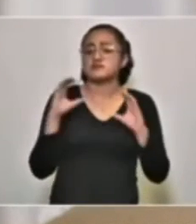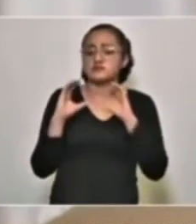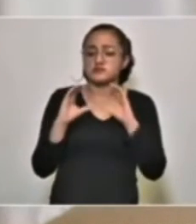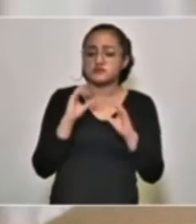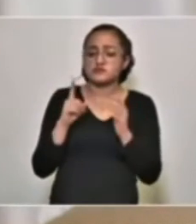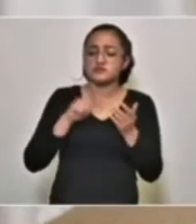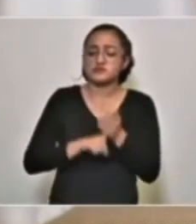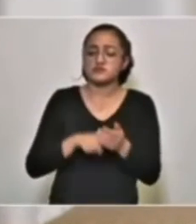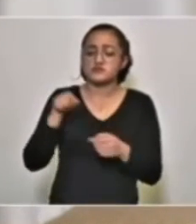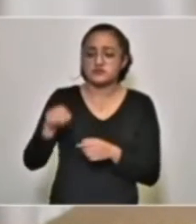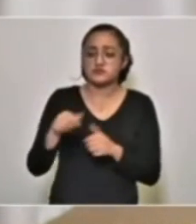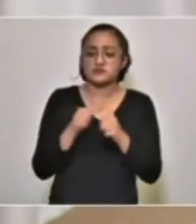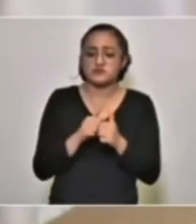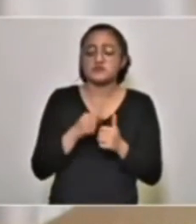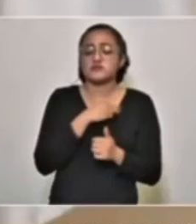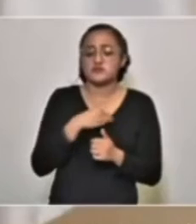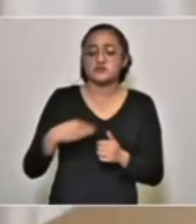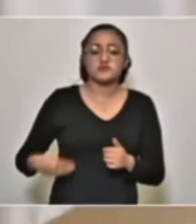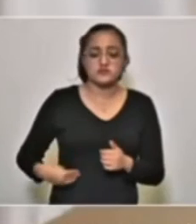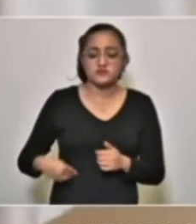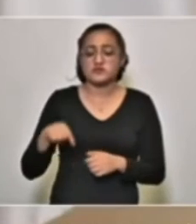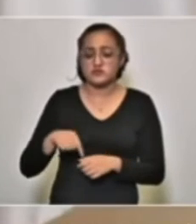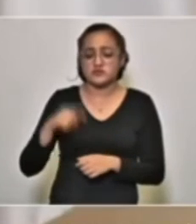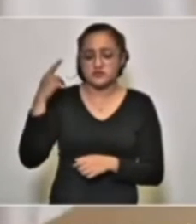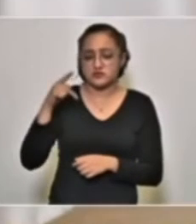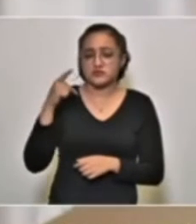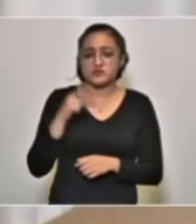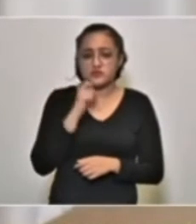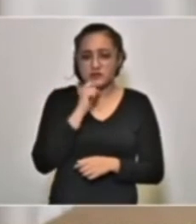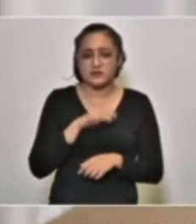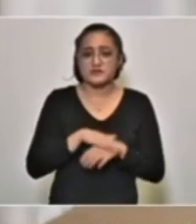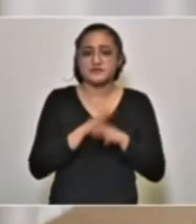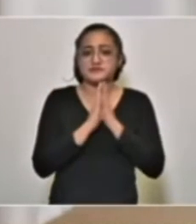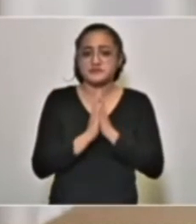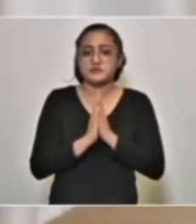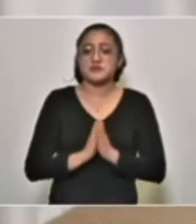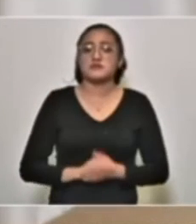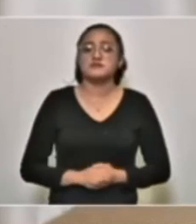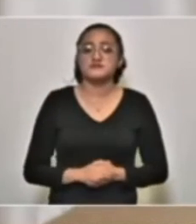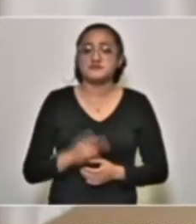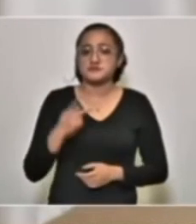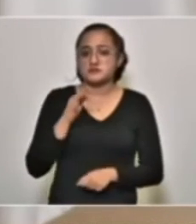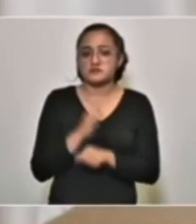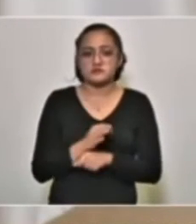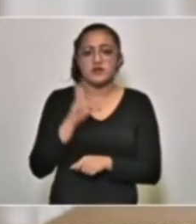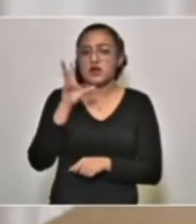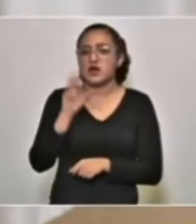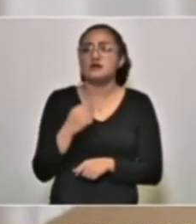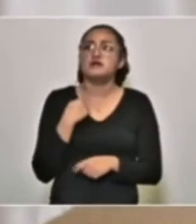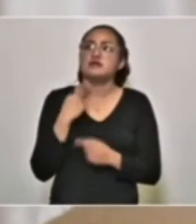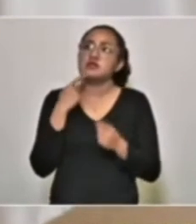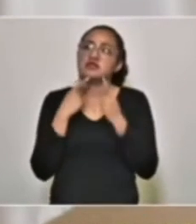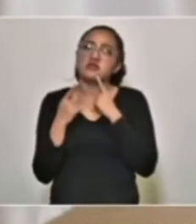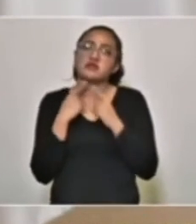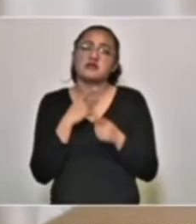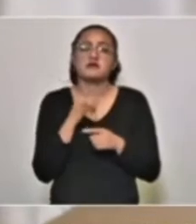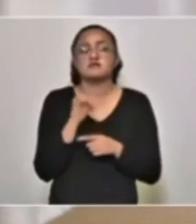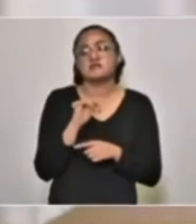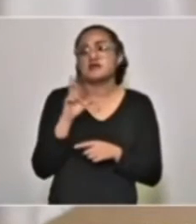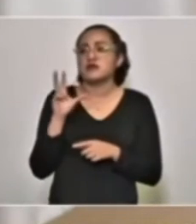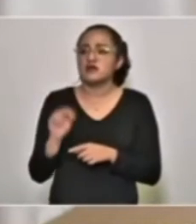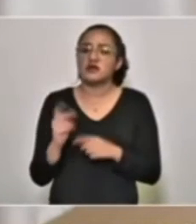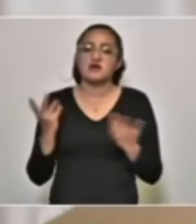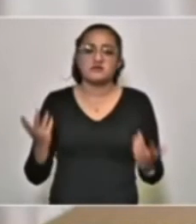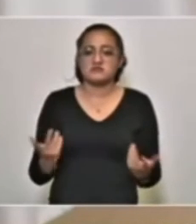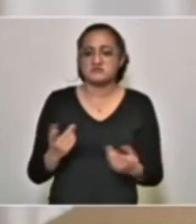institucional con el municipio de Puebla. Pero aquí no nos vamos a poner a discutir políticamente